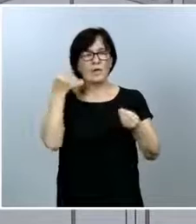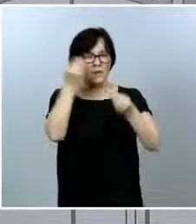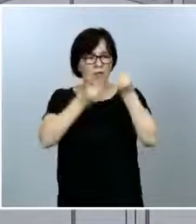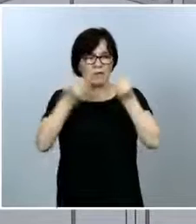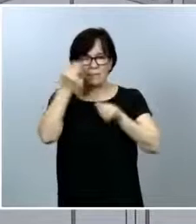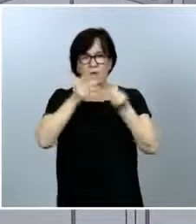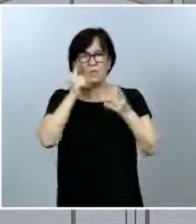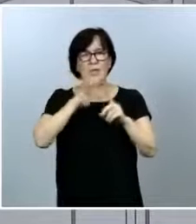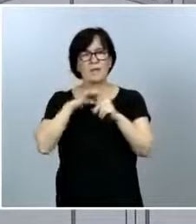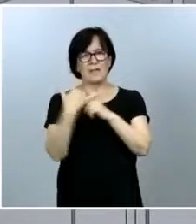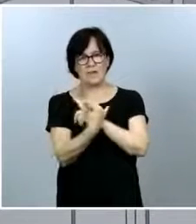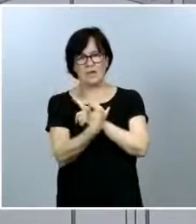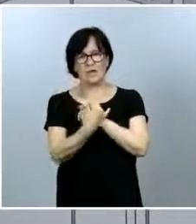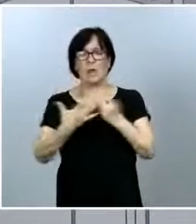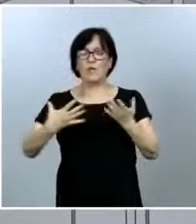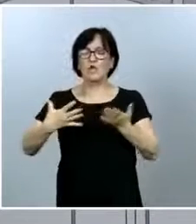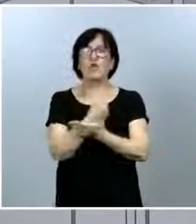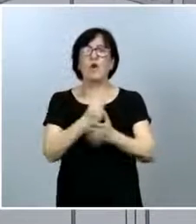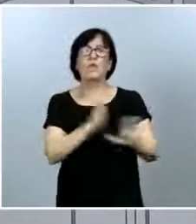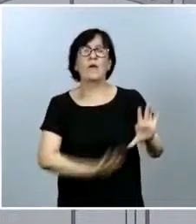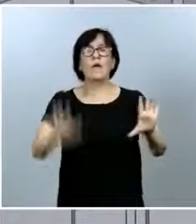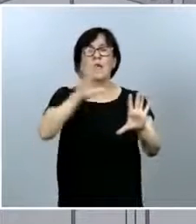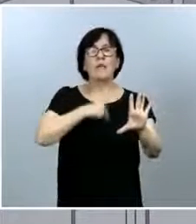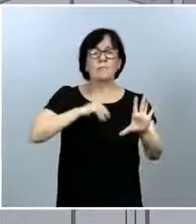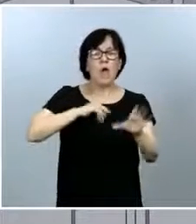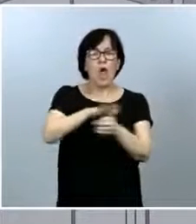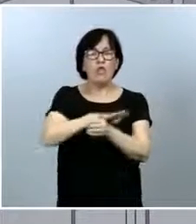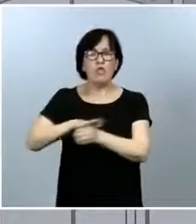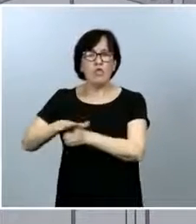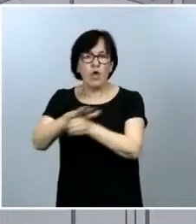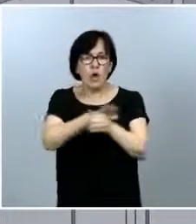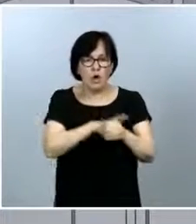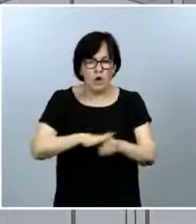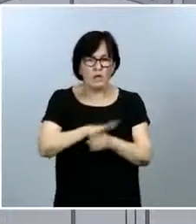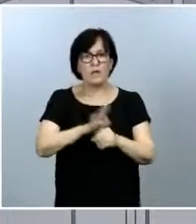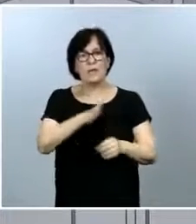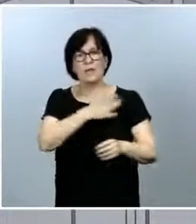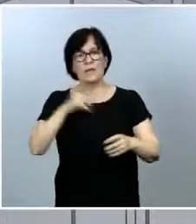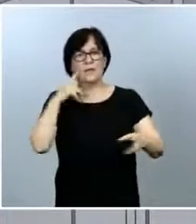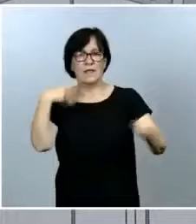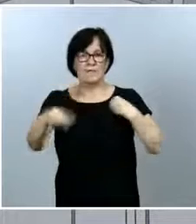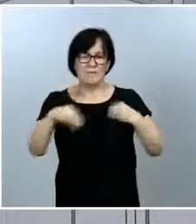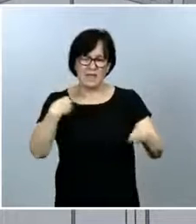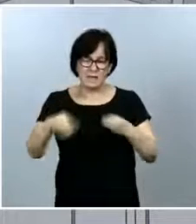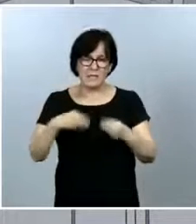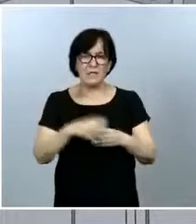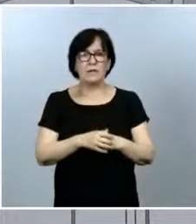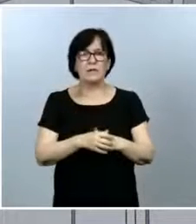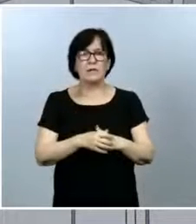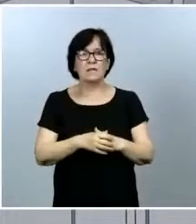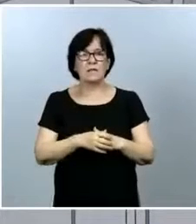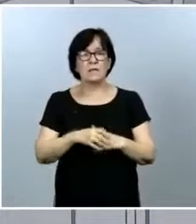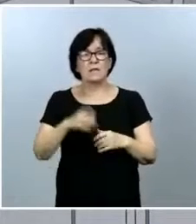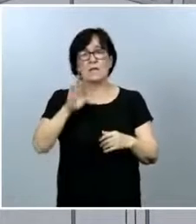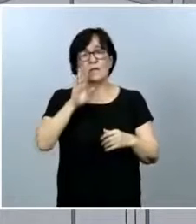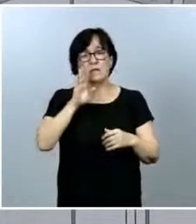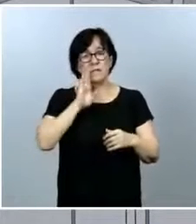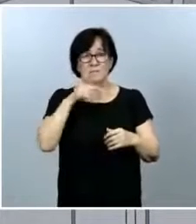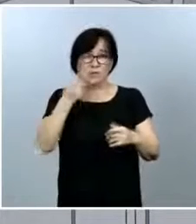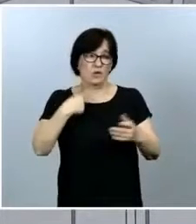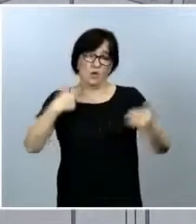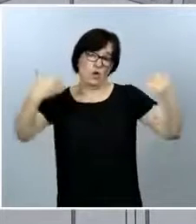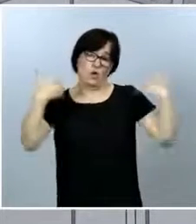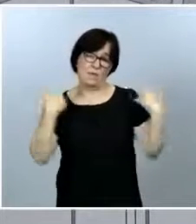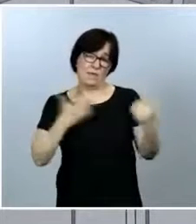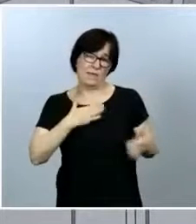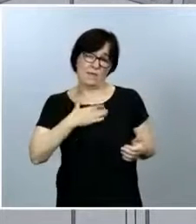la situación de toda España, la situación de las zonas que se pretendan flexibilizar. Y ya les digo que no es competencia mía, sí